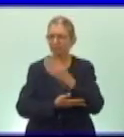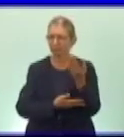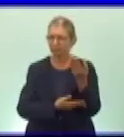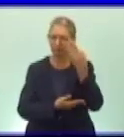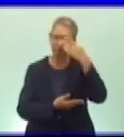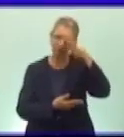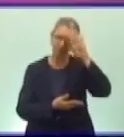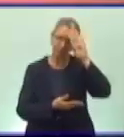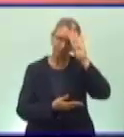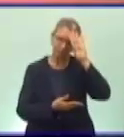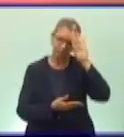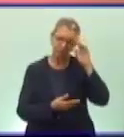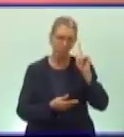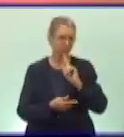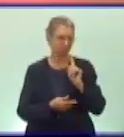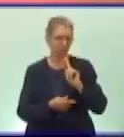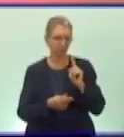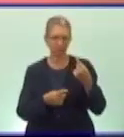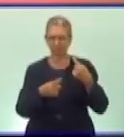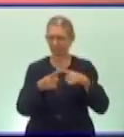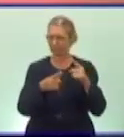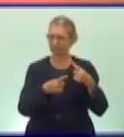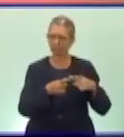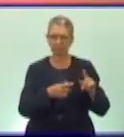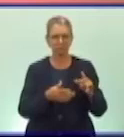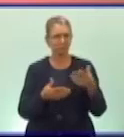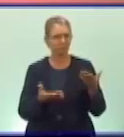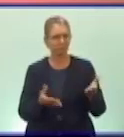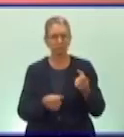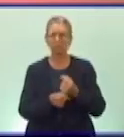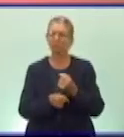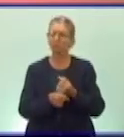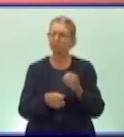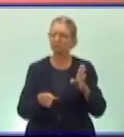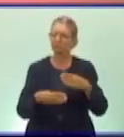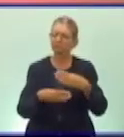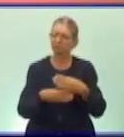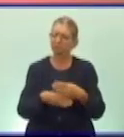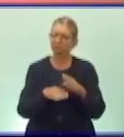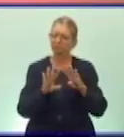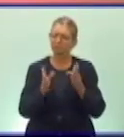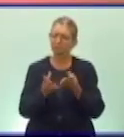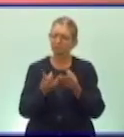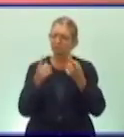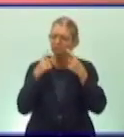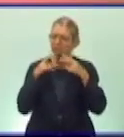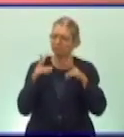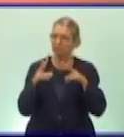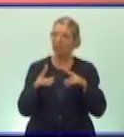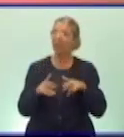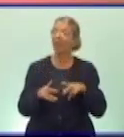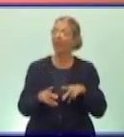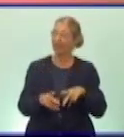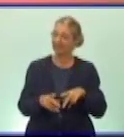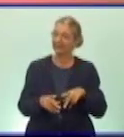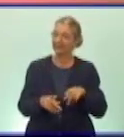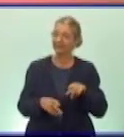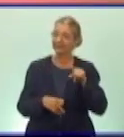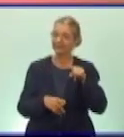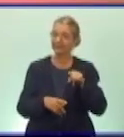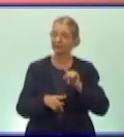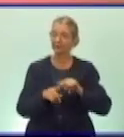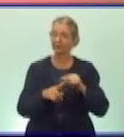y no seleccionaron otro tipo de trabajo, precisamente porque el álbum de la patria